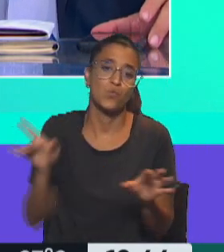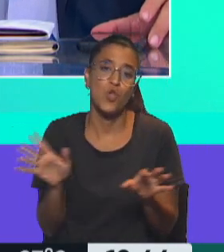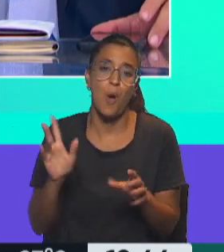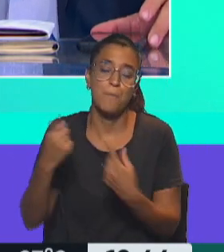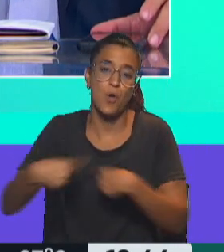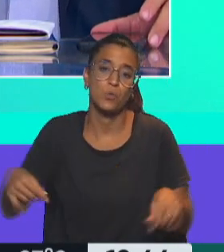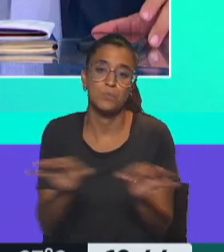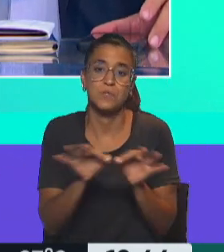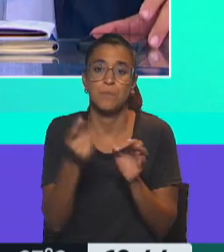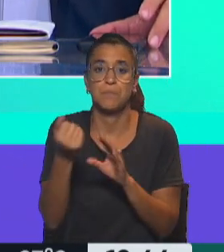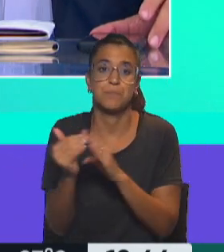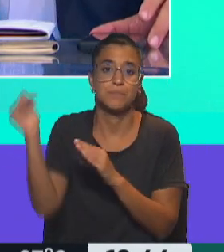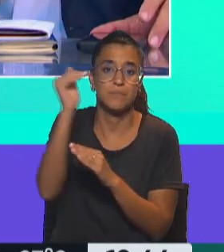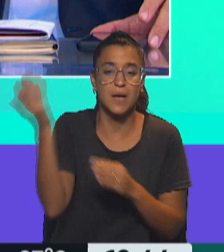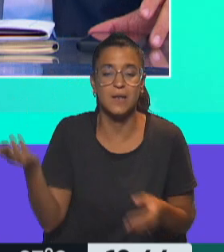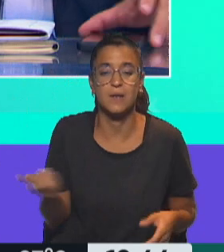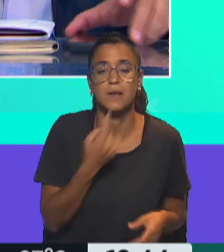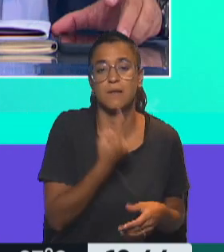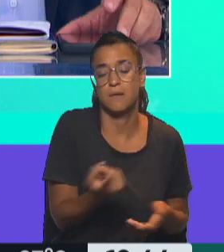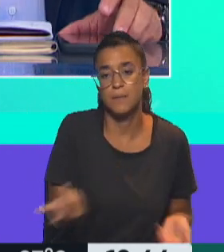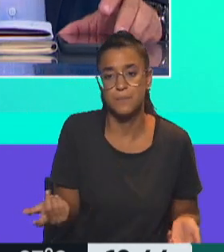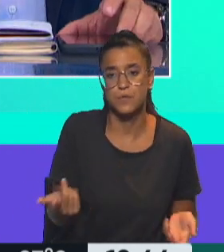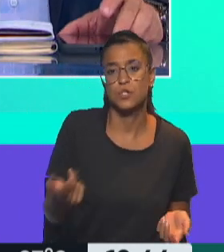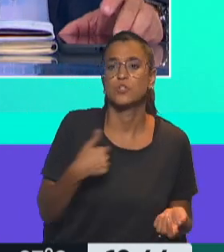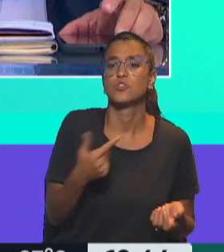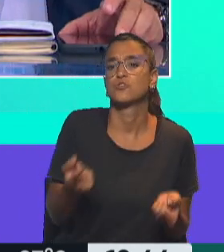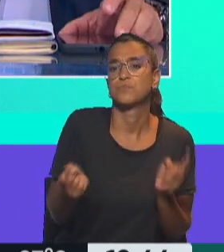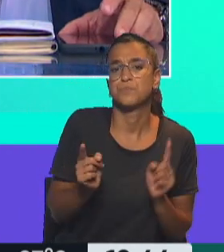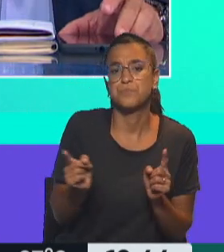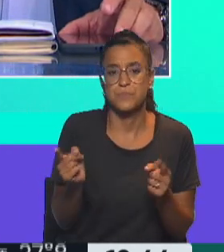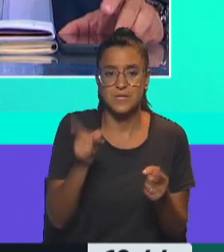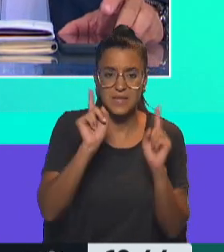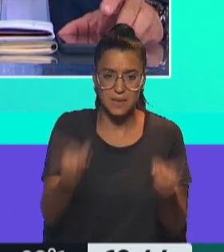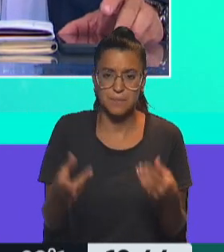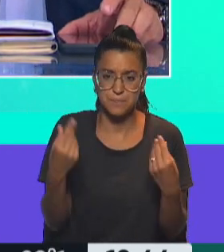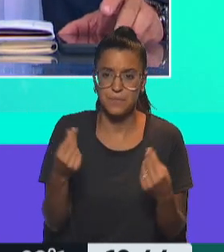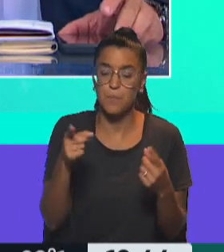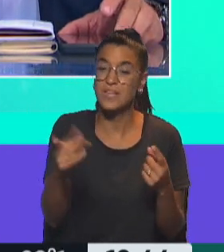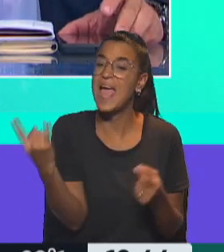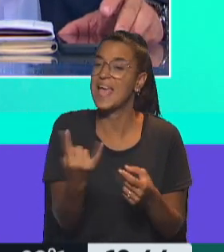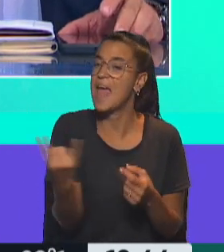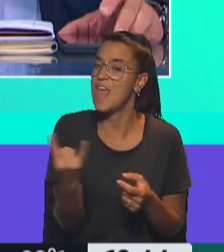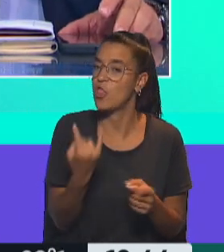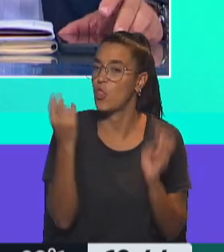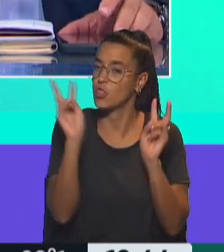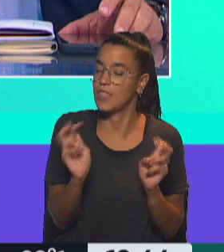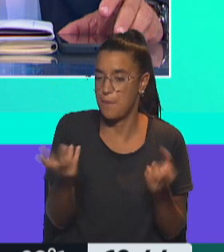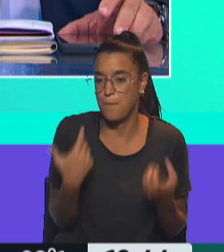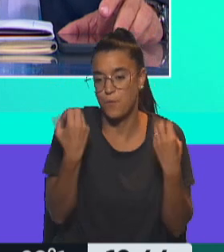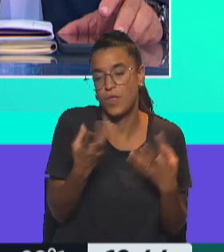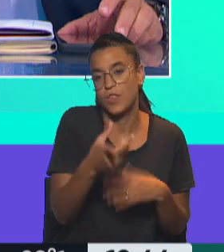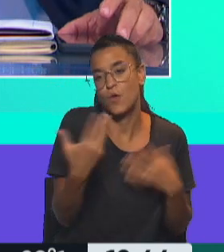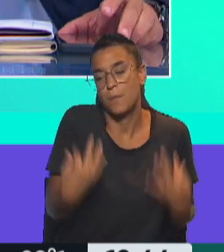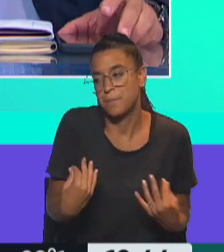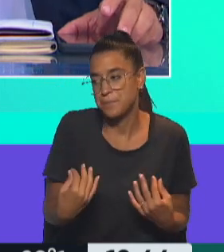a un precio superior. Sí, a medias yo diría que ni a medias siquiera. ¿Sabes lo que pasa también en algunos supermercados? Porque esto se hace